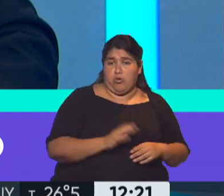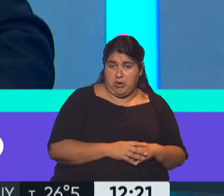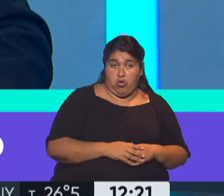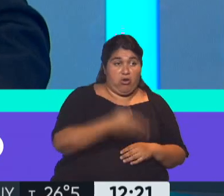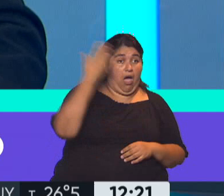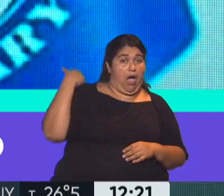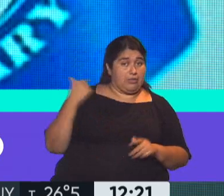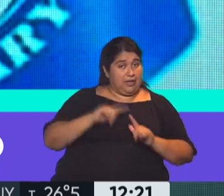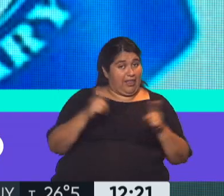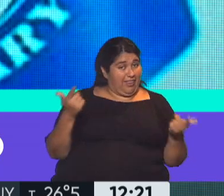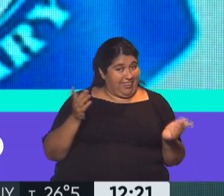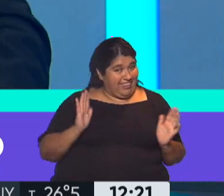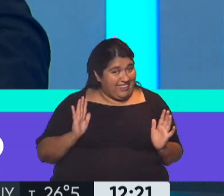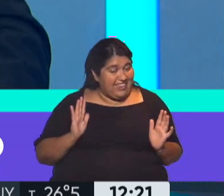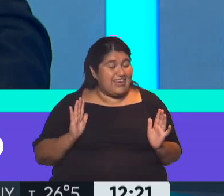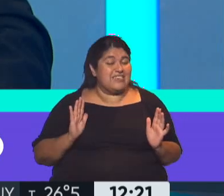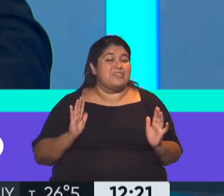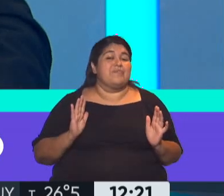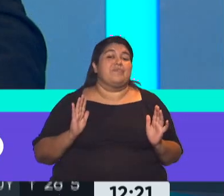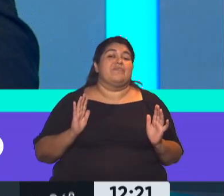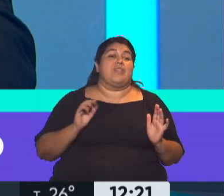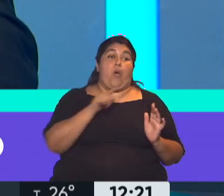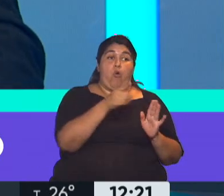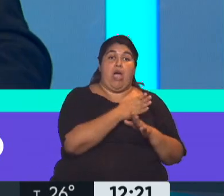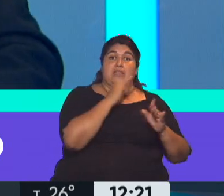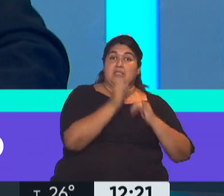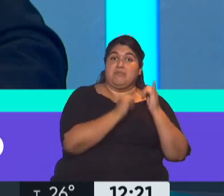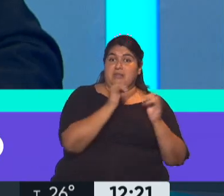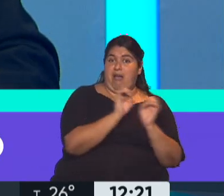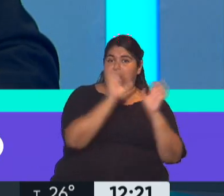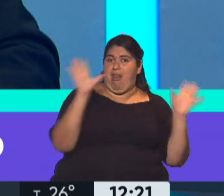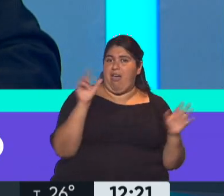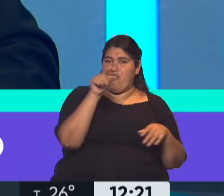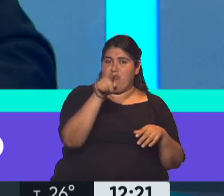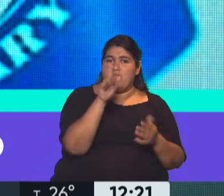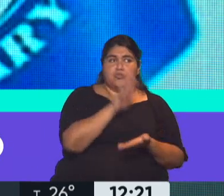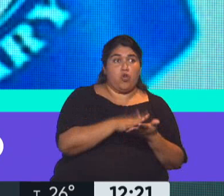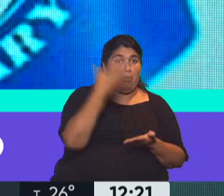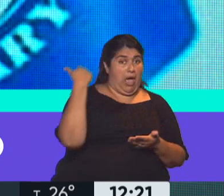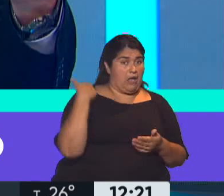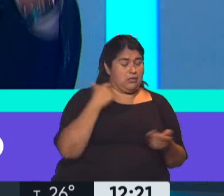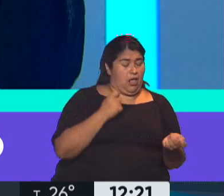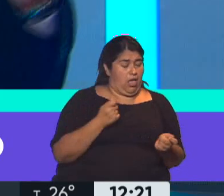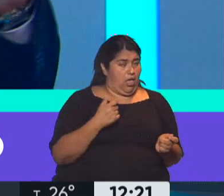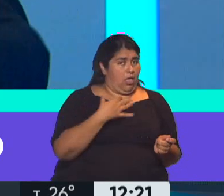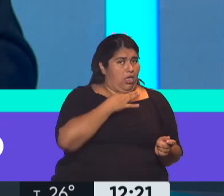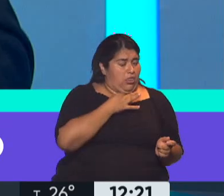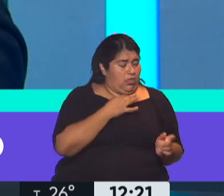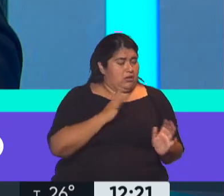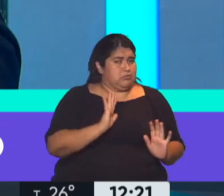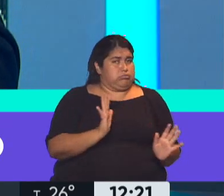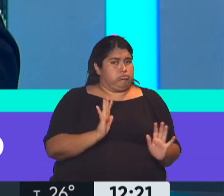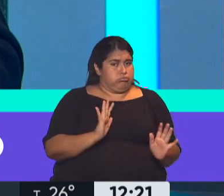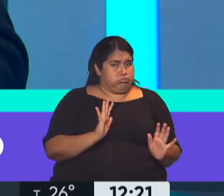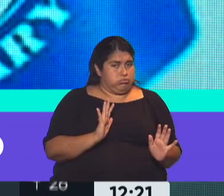lo que tenía hasta acá. Estamos hablando... Vos describiste bien la imagen esta del soga al cuello. Soga al cuello del crédito con los privados y